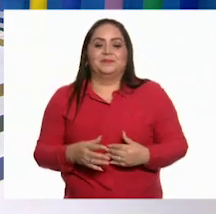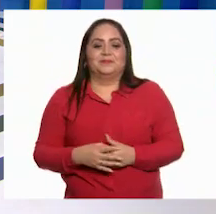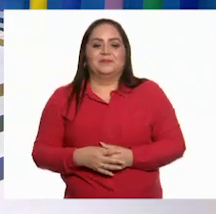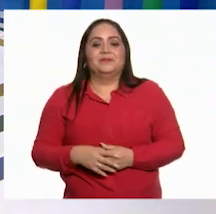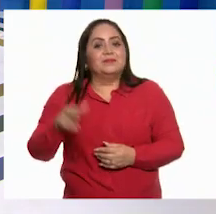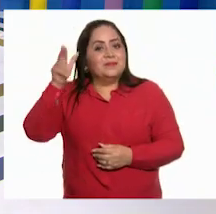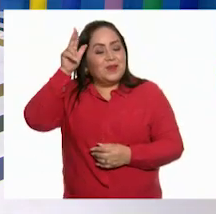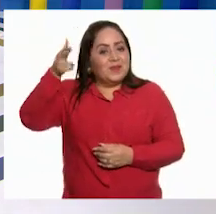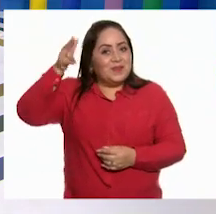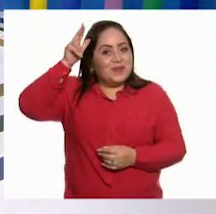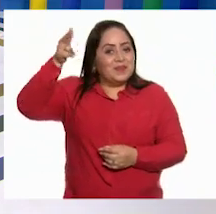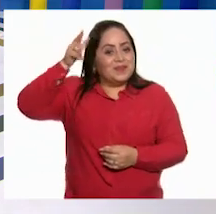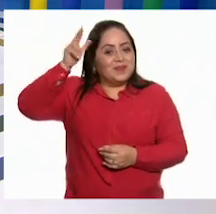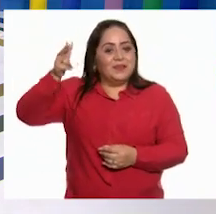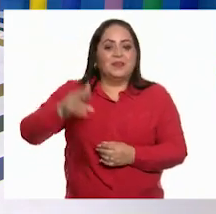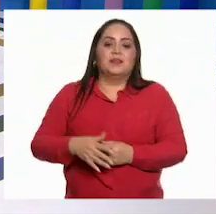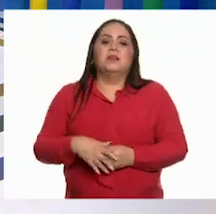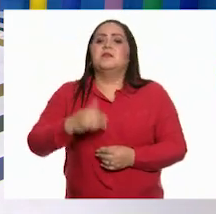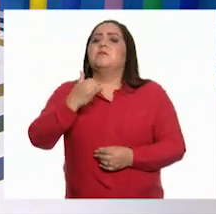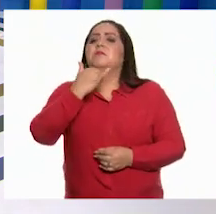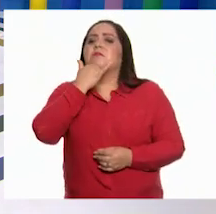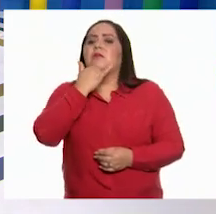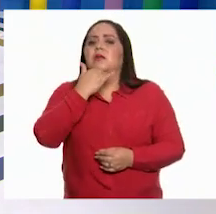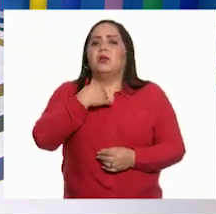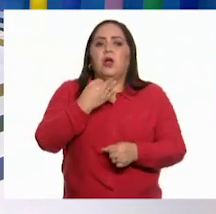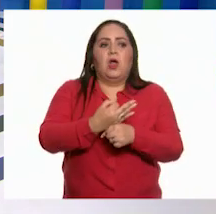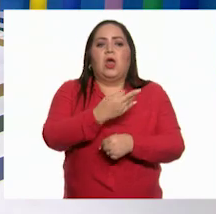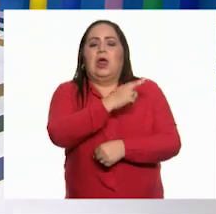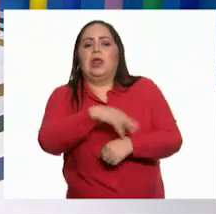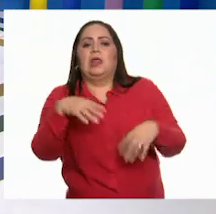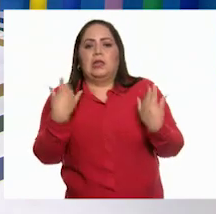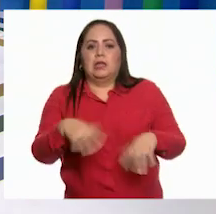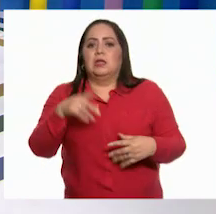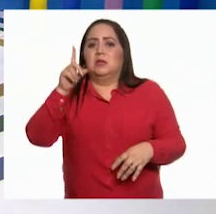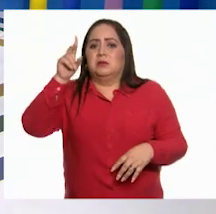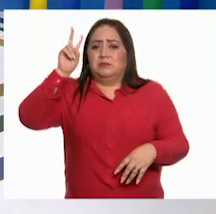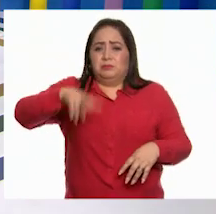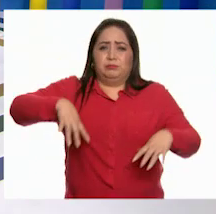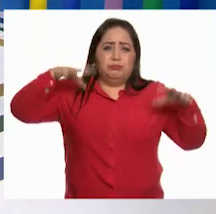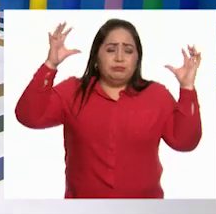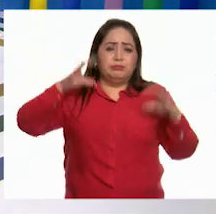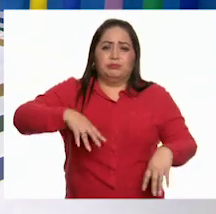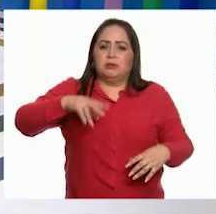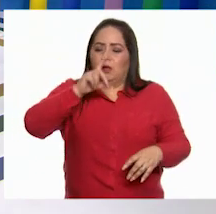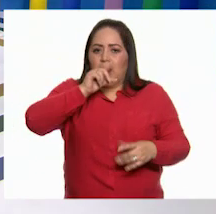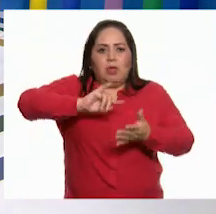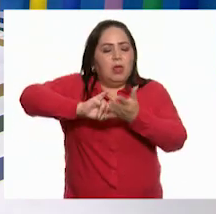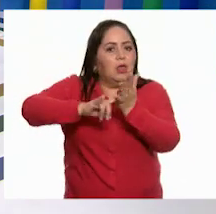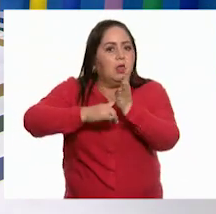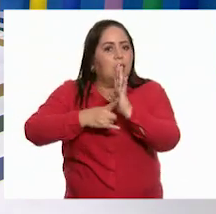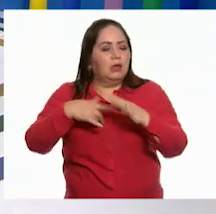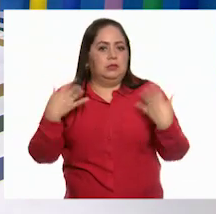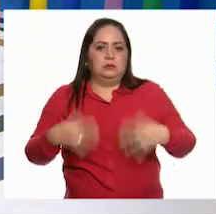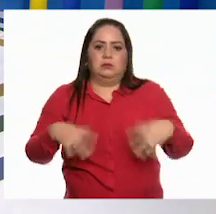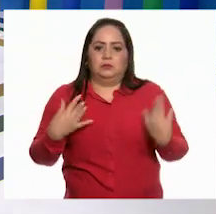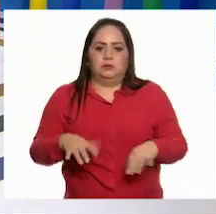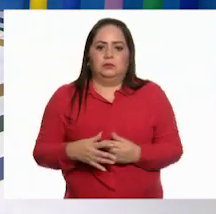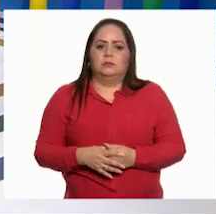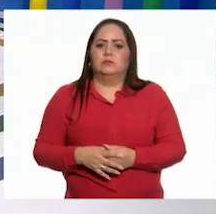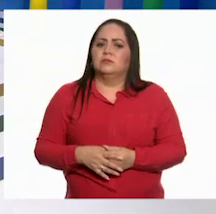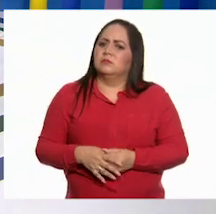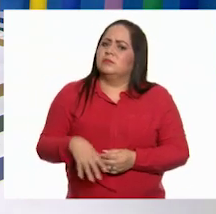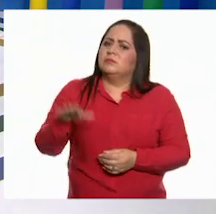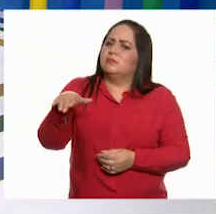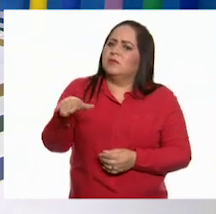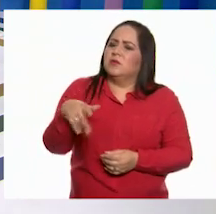¡Hola, hola! Ay, perdón por llegar hasta ahora, pero es que una tormenta me retrasó. Ay, Lolo,